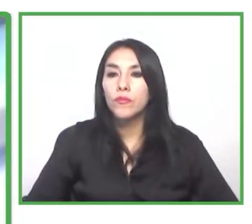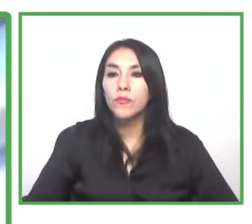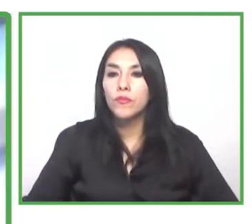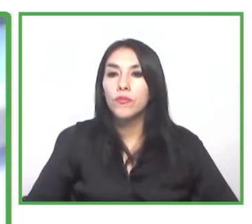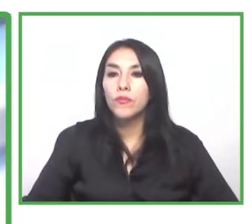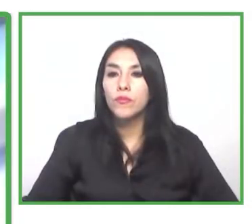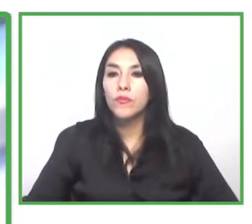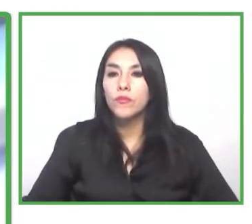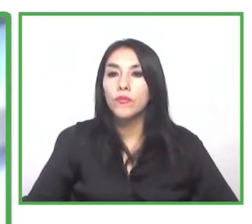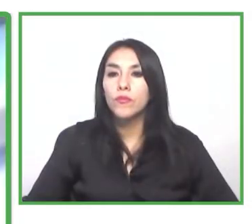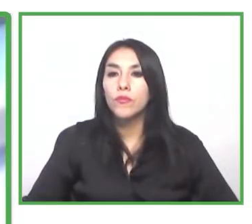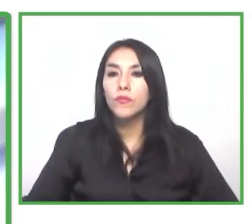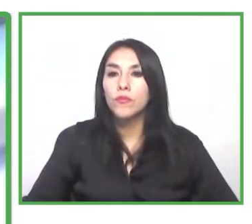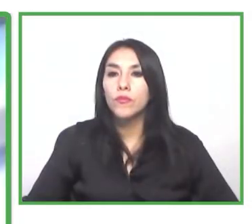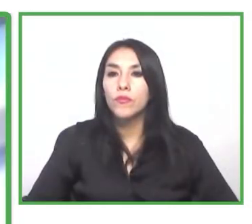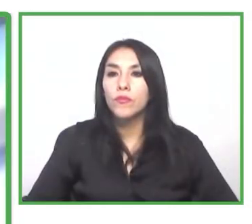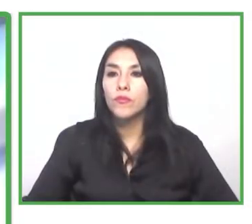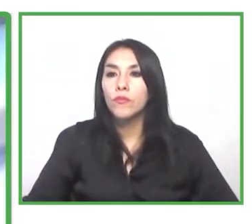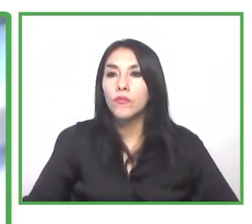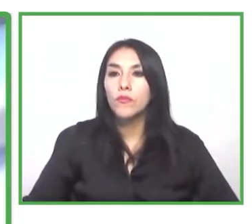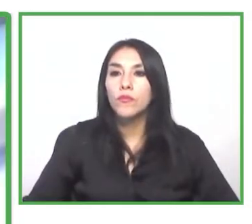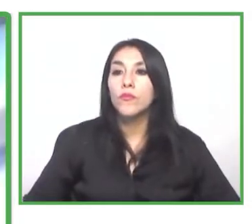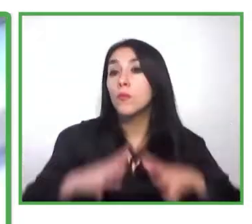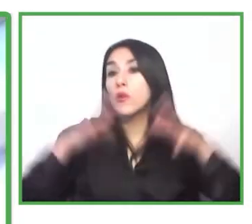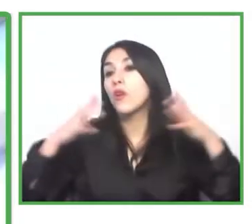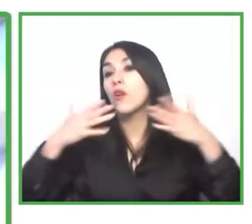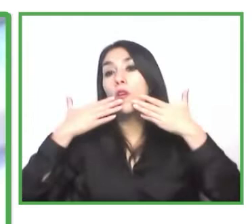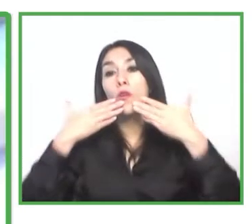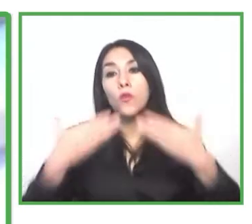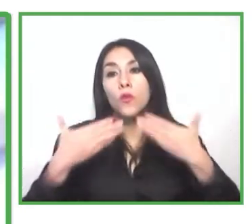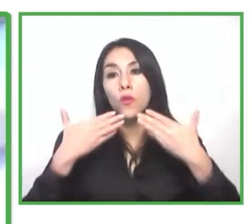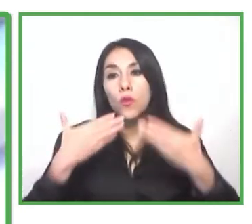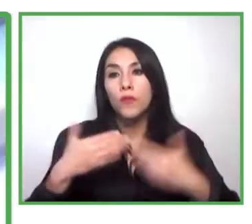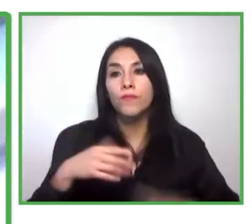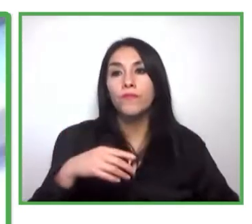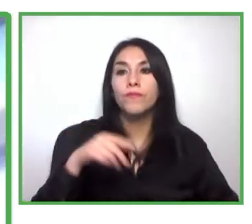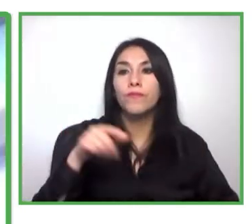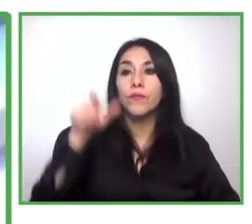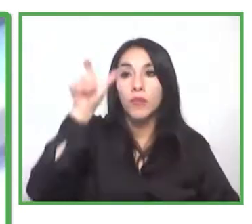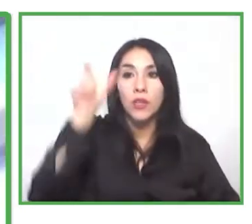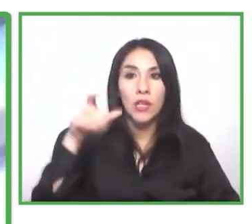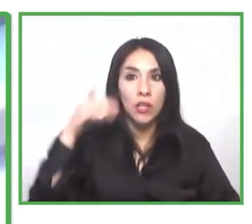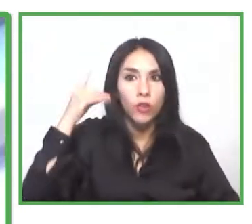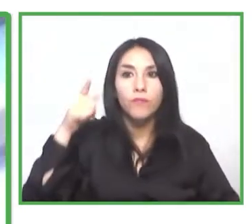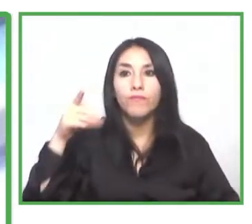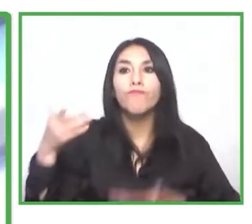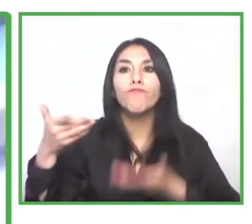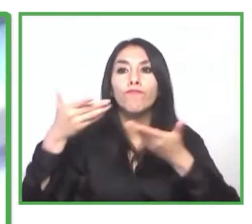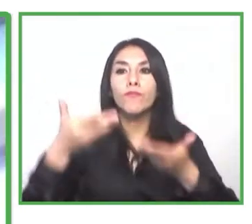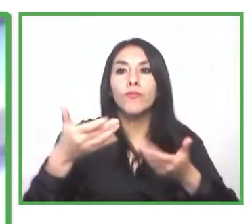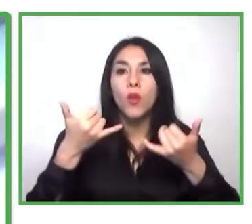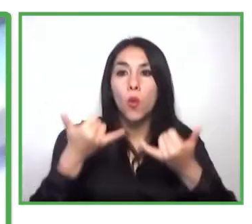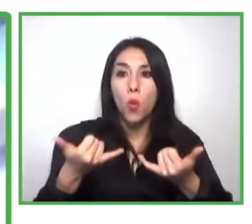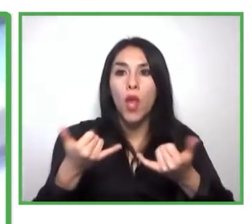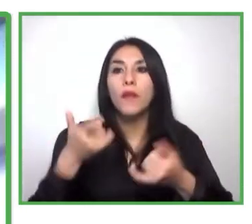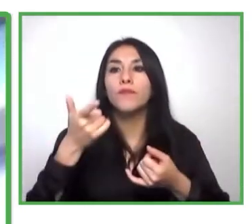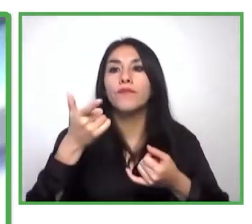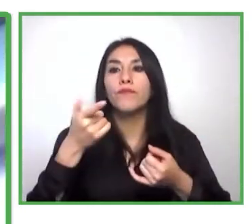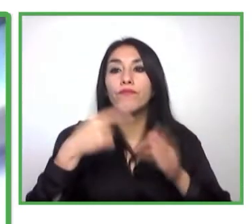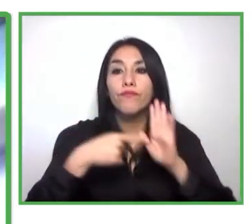Muchísimas gracias Diego, y paso a contarles sobre qué es lo que hacemos en Incluyeme.com.